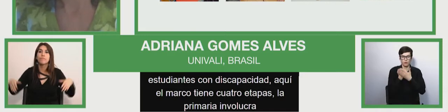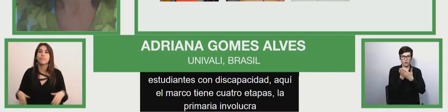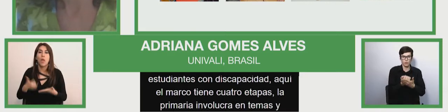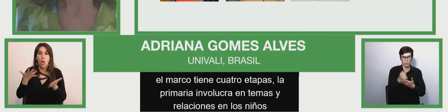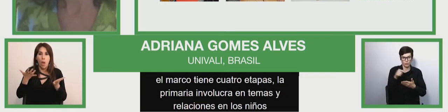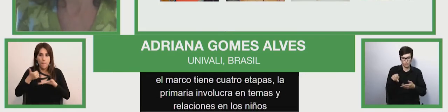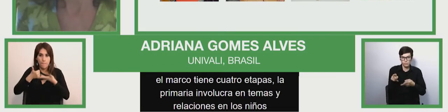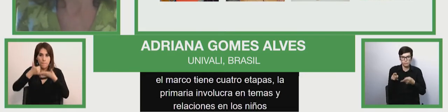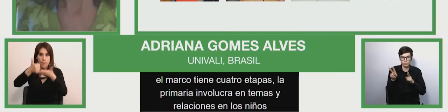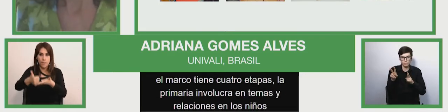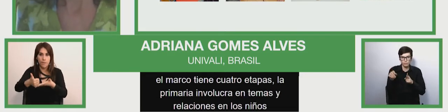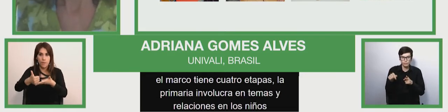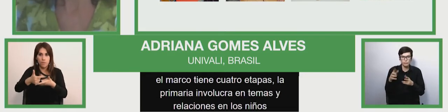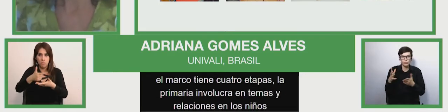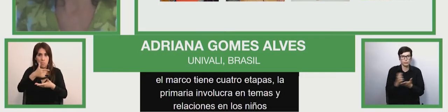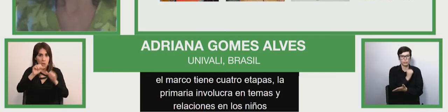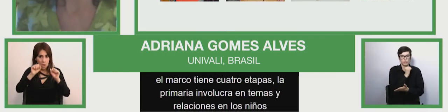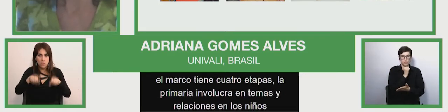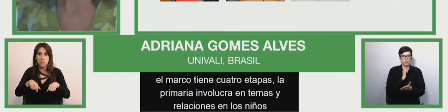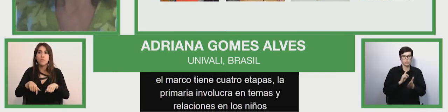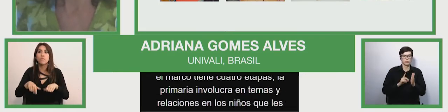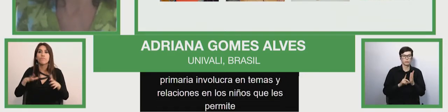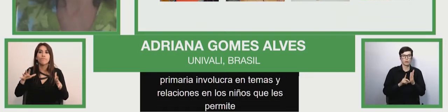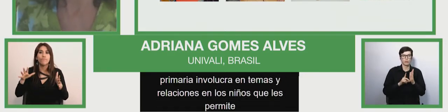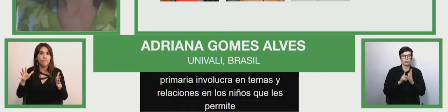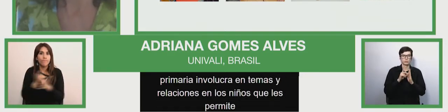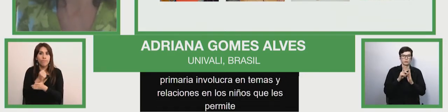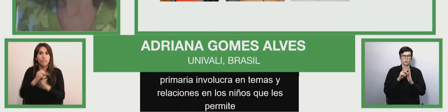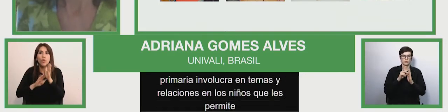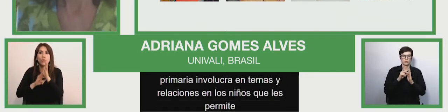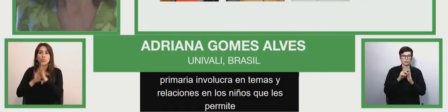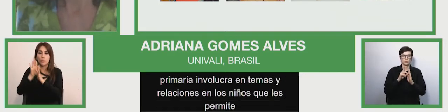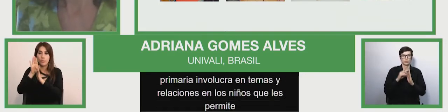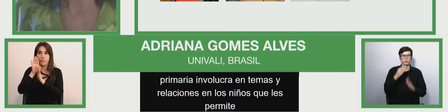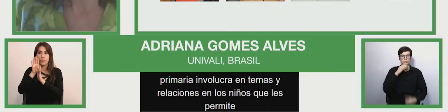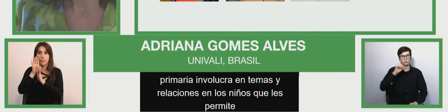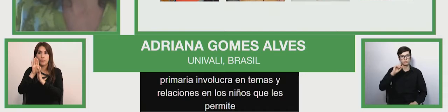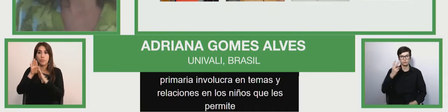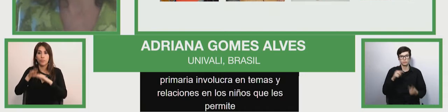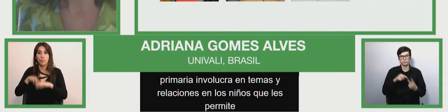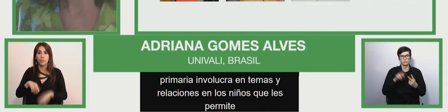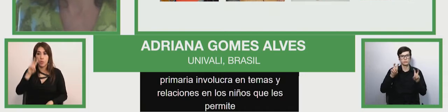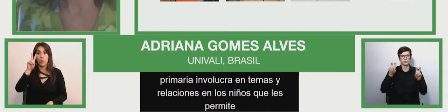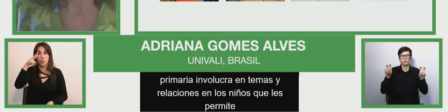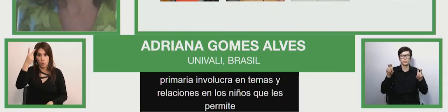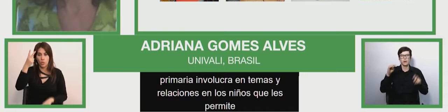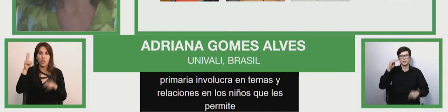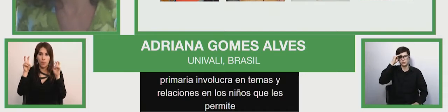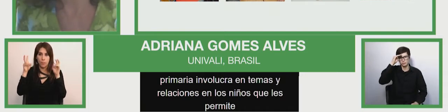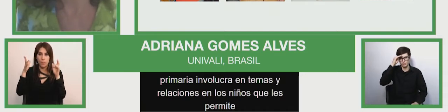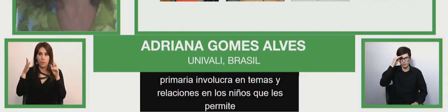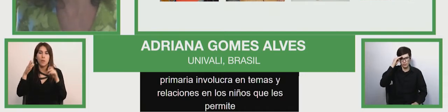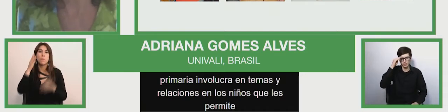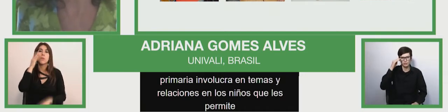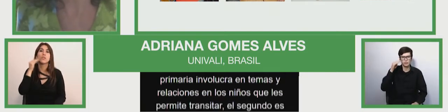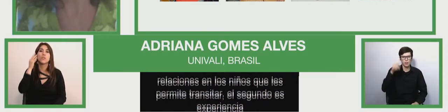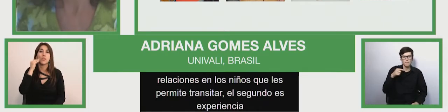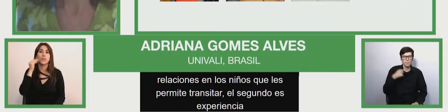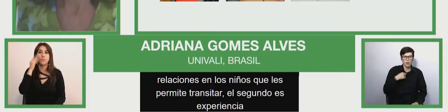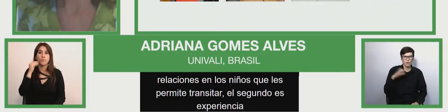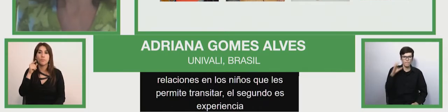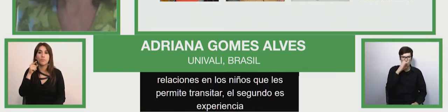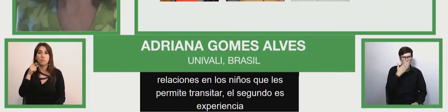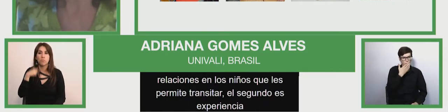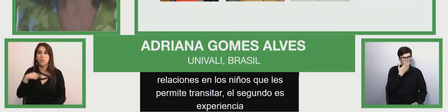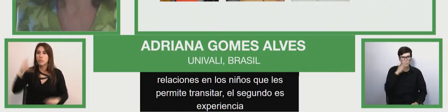transitar. El segundo es experiencia que busca mejorar